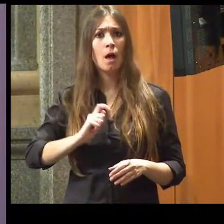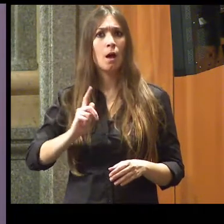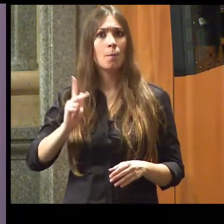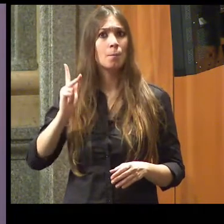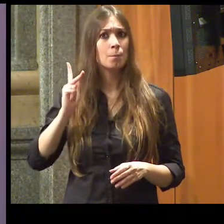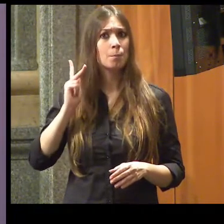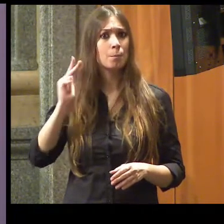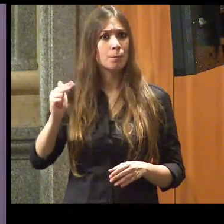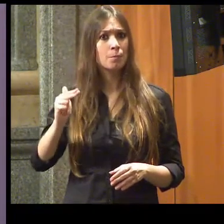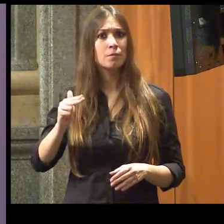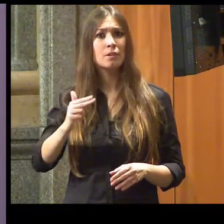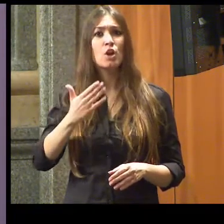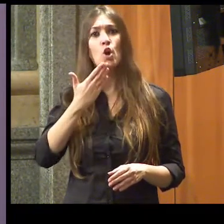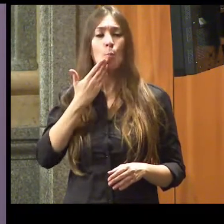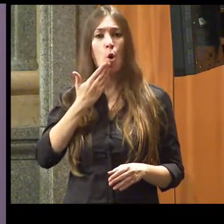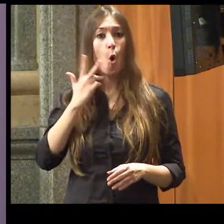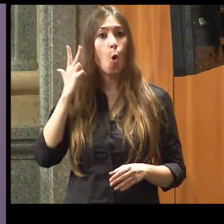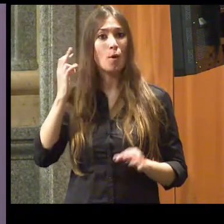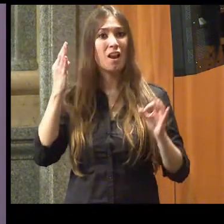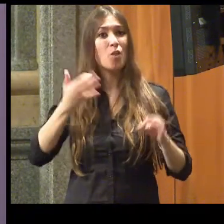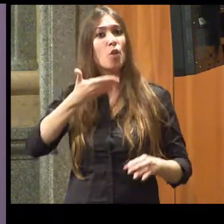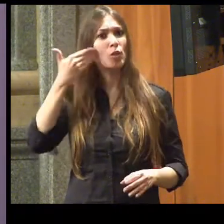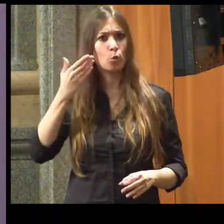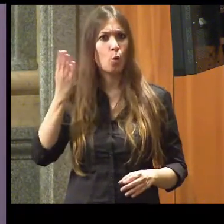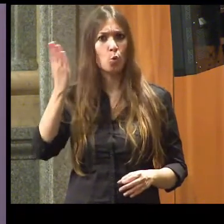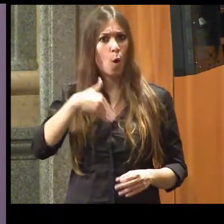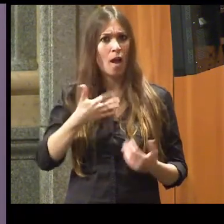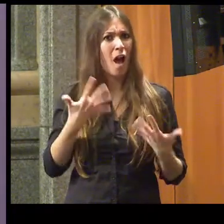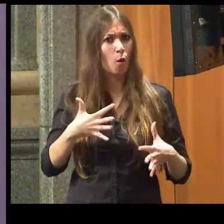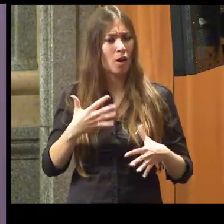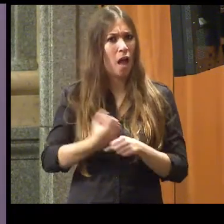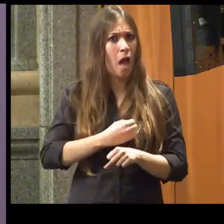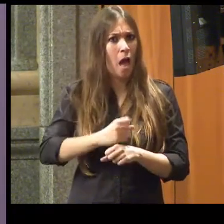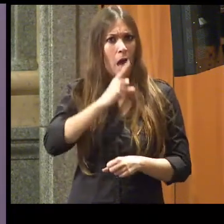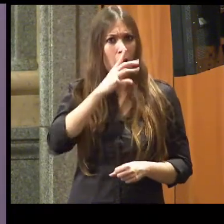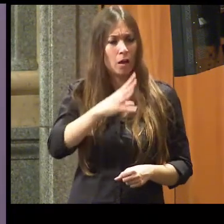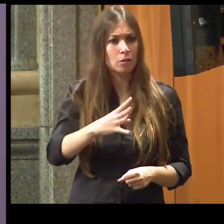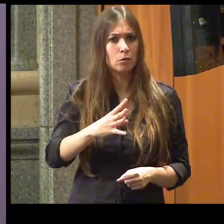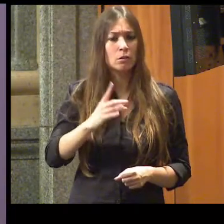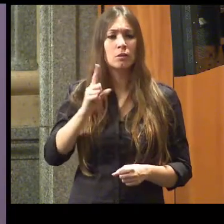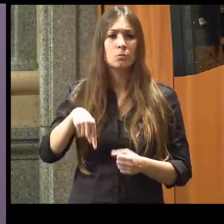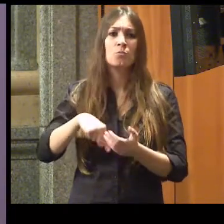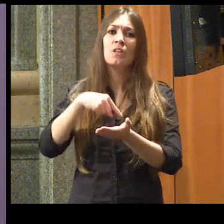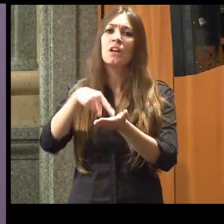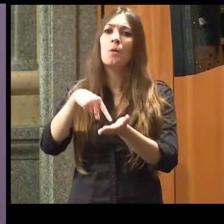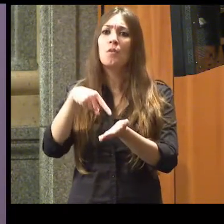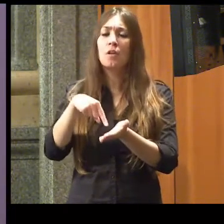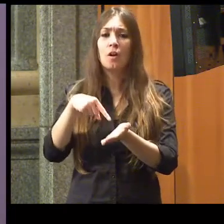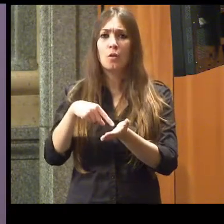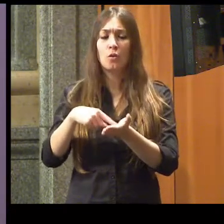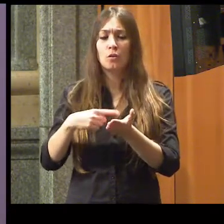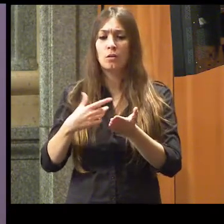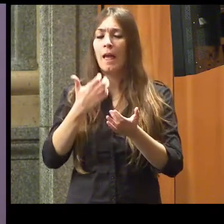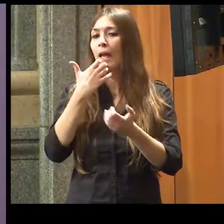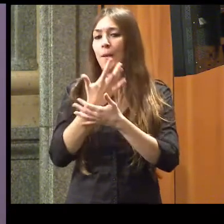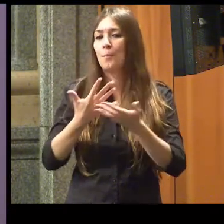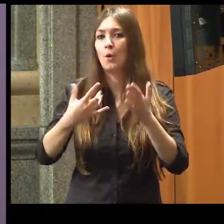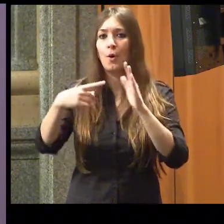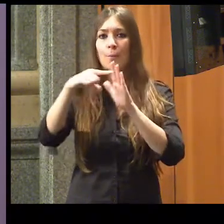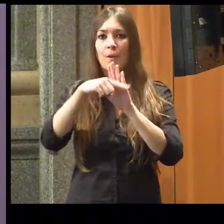pensión de jubilación tierna. Rebincaciones que se toman medidas como